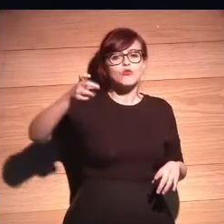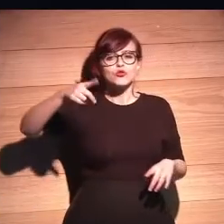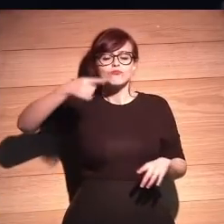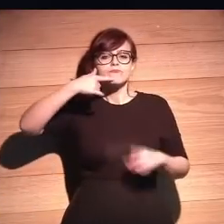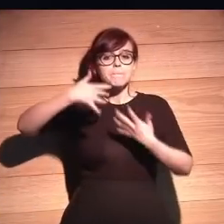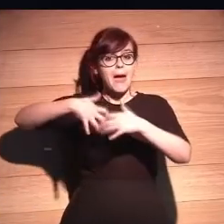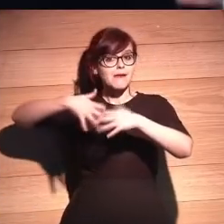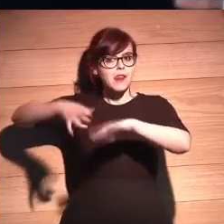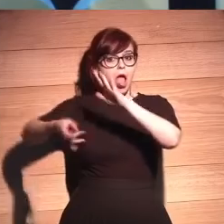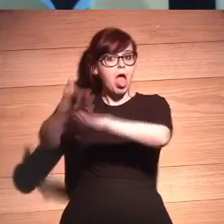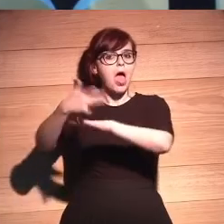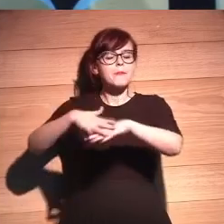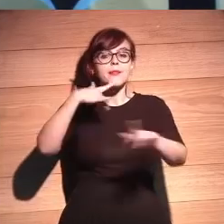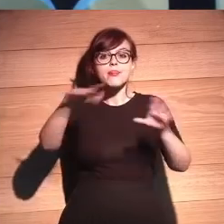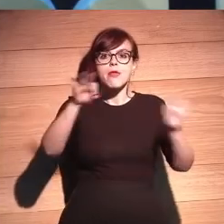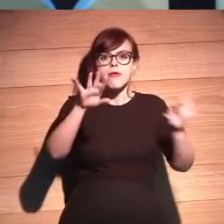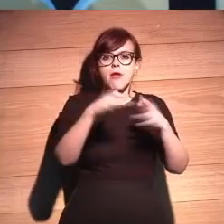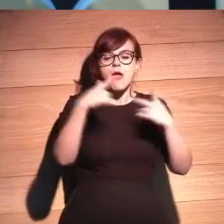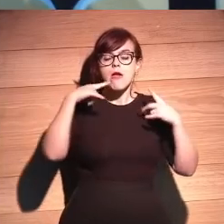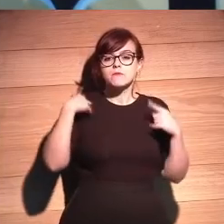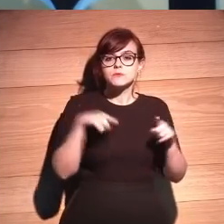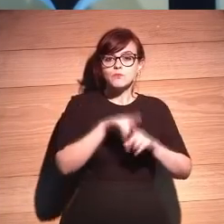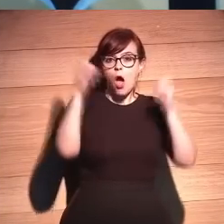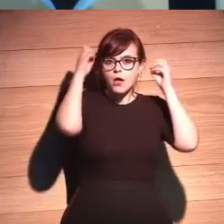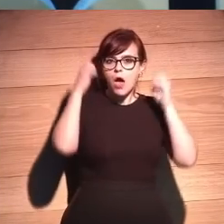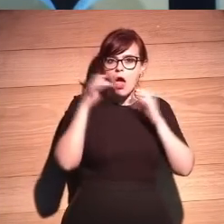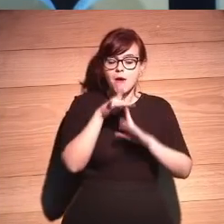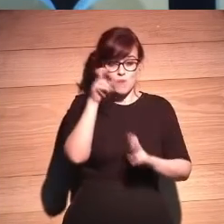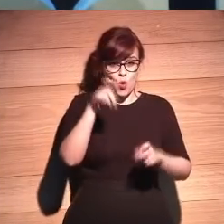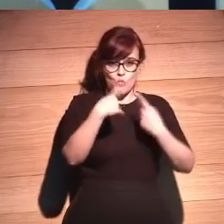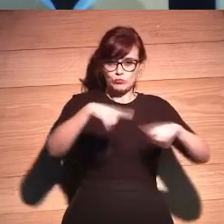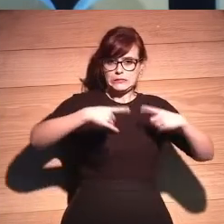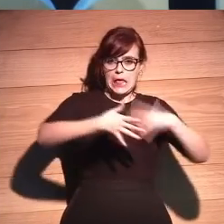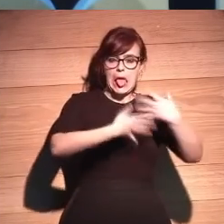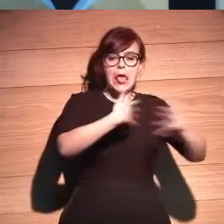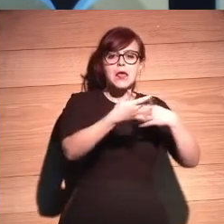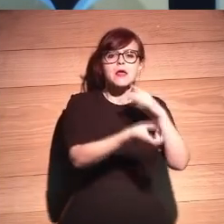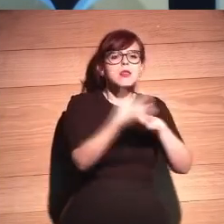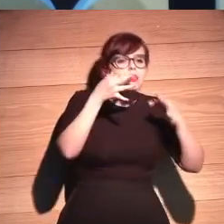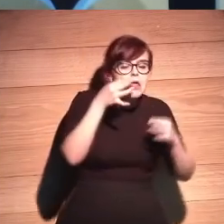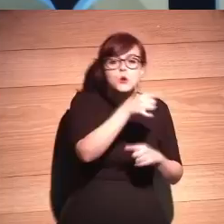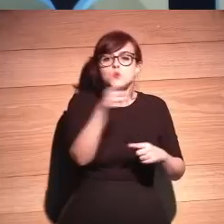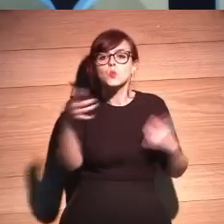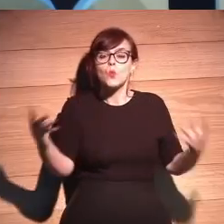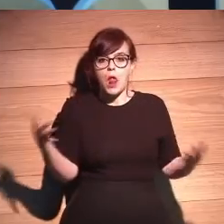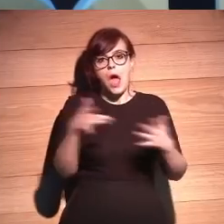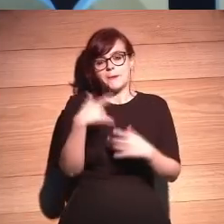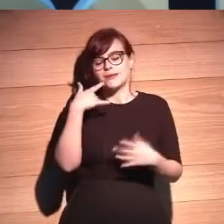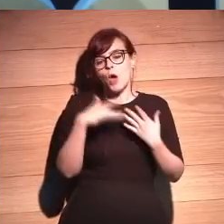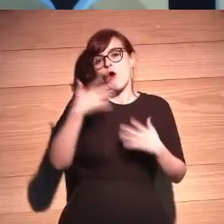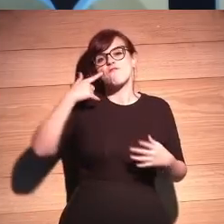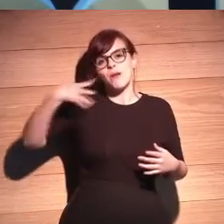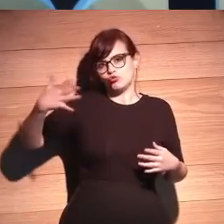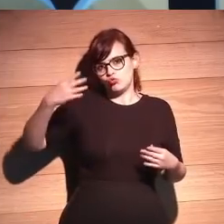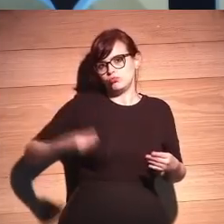por la máquina. Está compuesta por la máquina. Yo soy incapaz. Yo soy incapaz. Hombre, si es una pieza súper